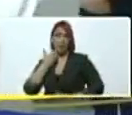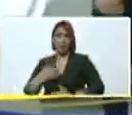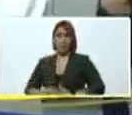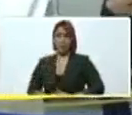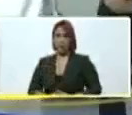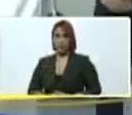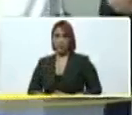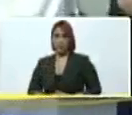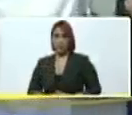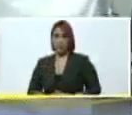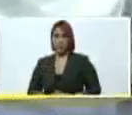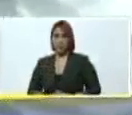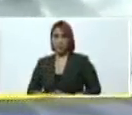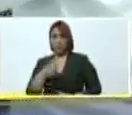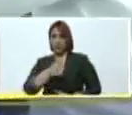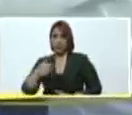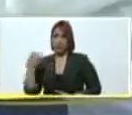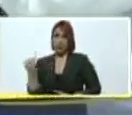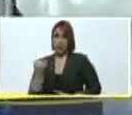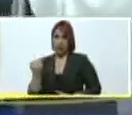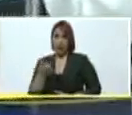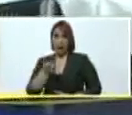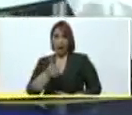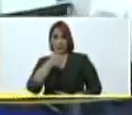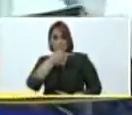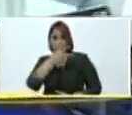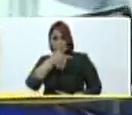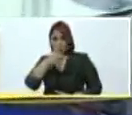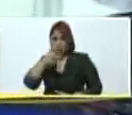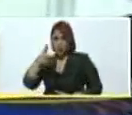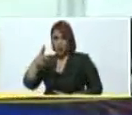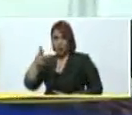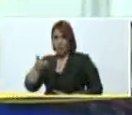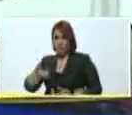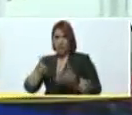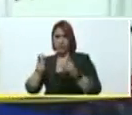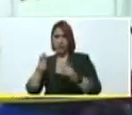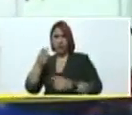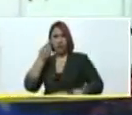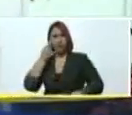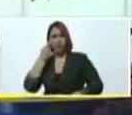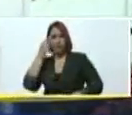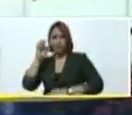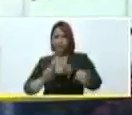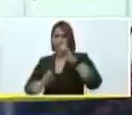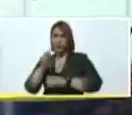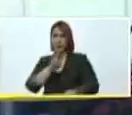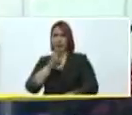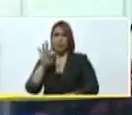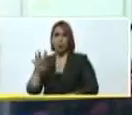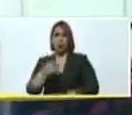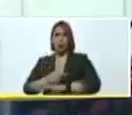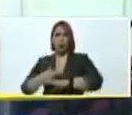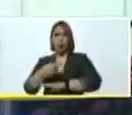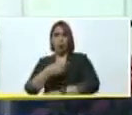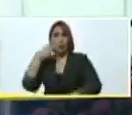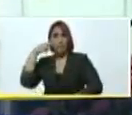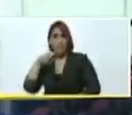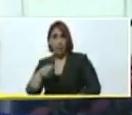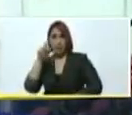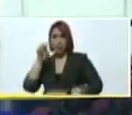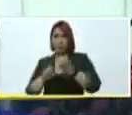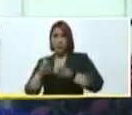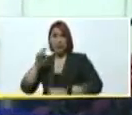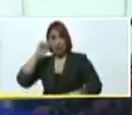Cada cuarto tiene una cámara y esto te permite monitorizar el paciente a las 24 horas. Recordemos que es un